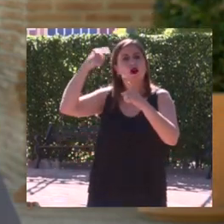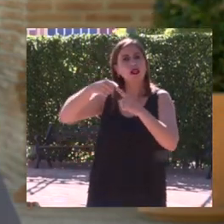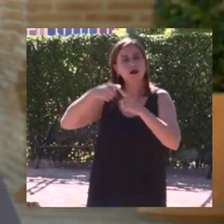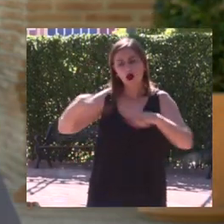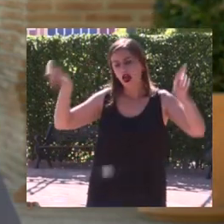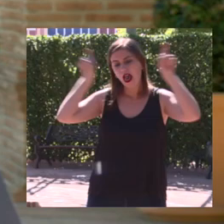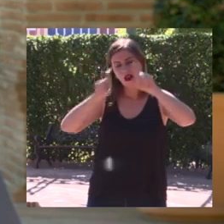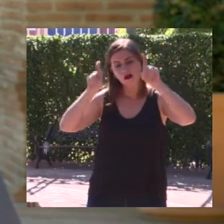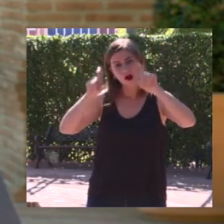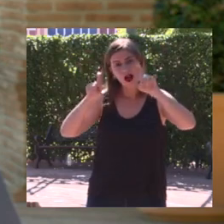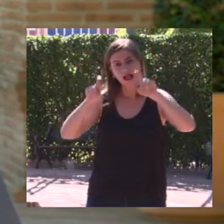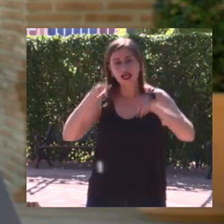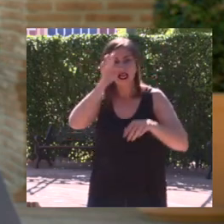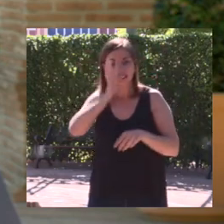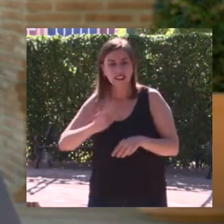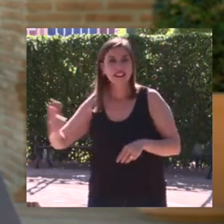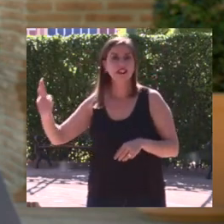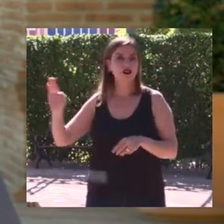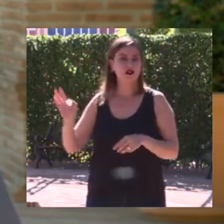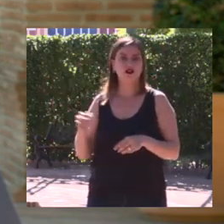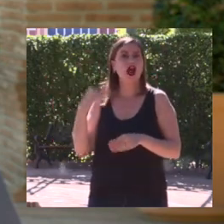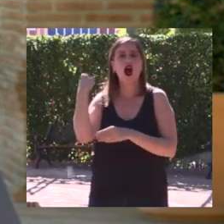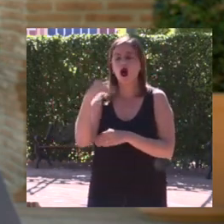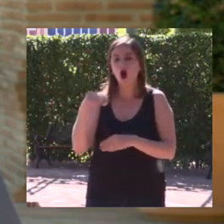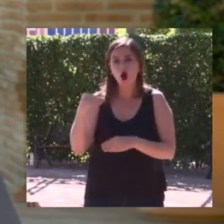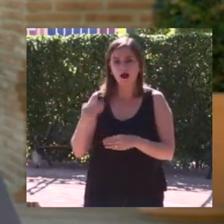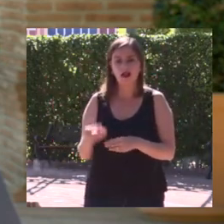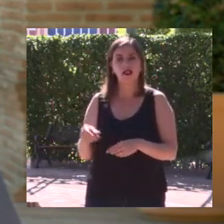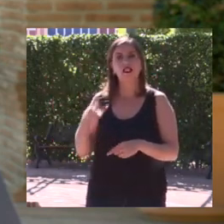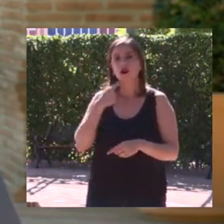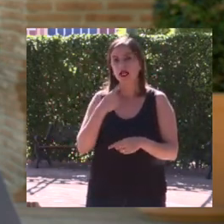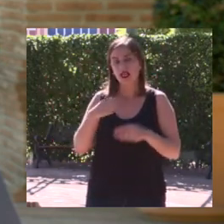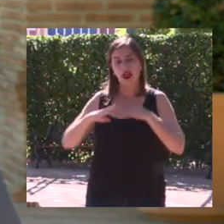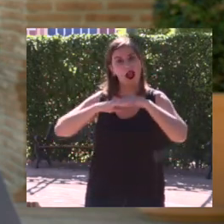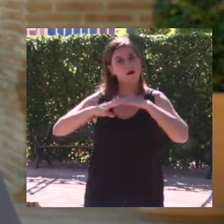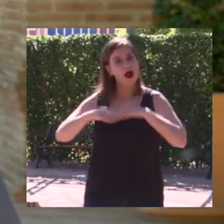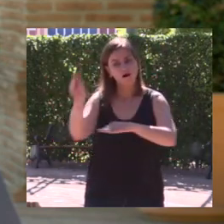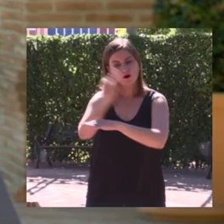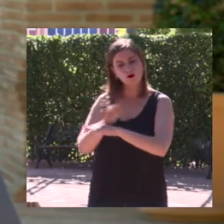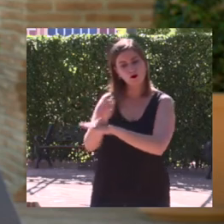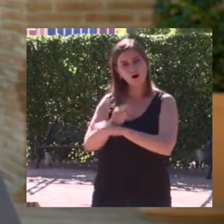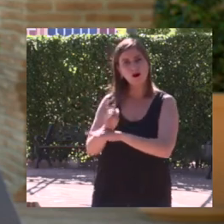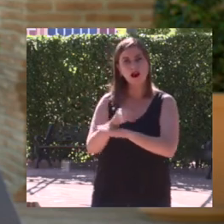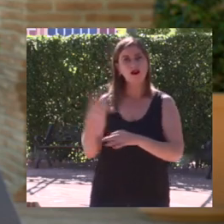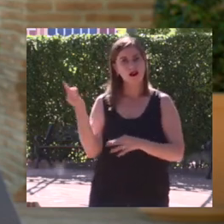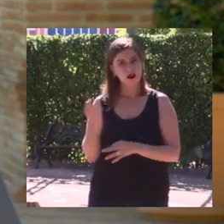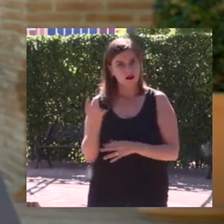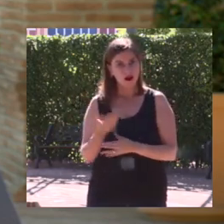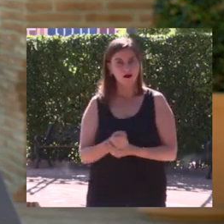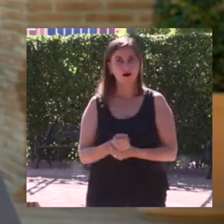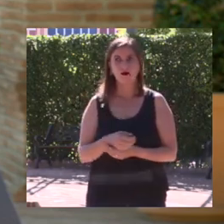concienciar, sobre todo a niños y a niñas y a jóvenes, sobre la importancia de cuidar el fondo marino para poder salvar nuestra